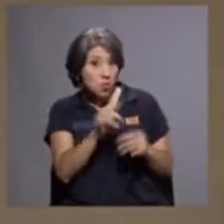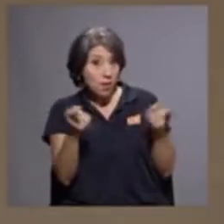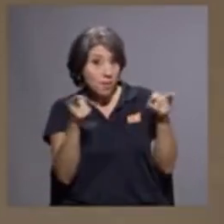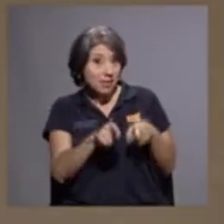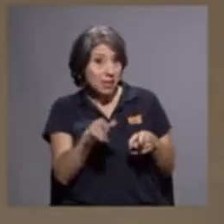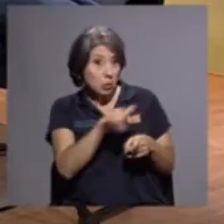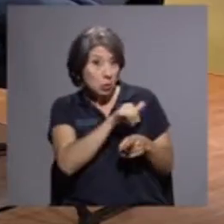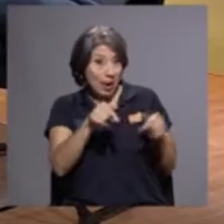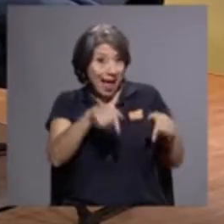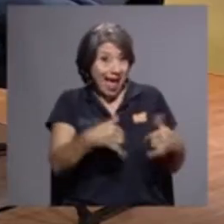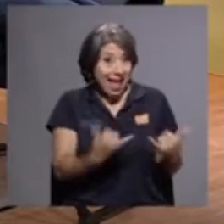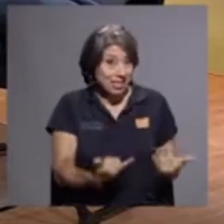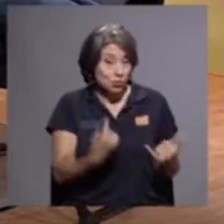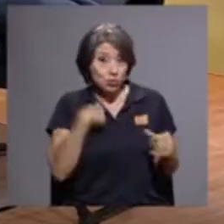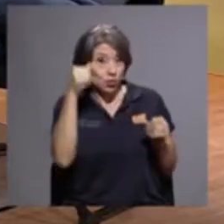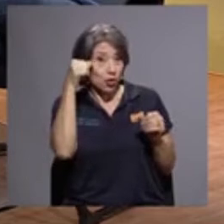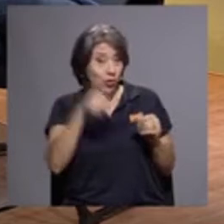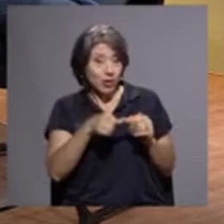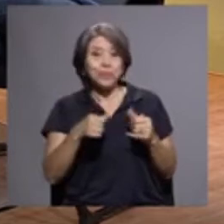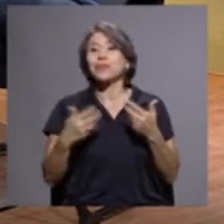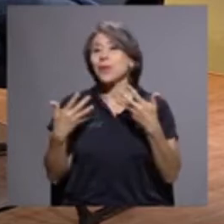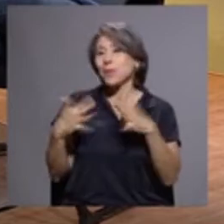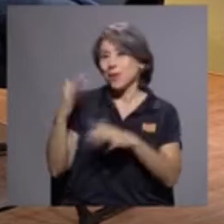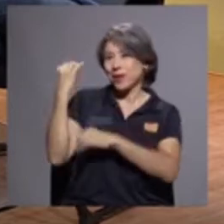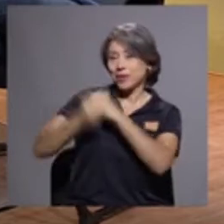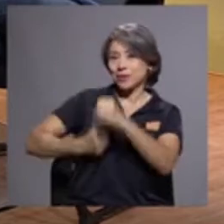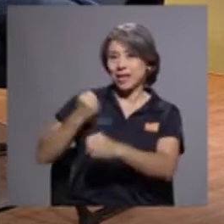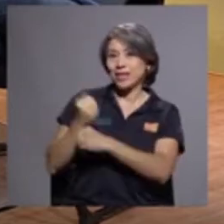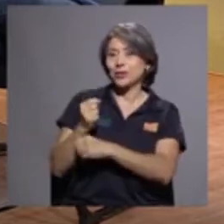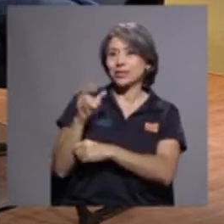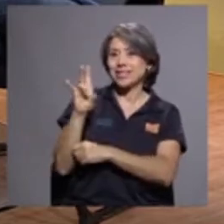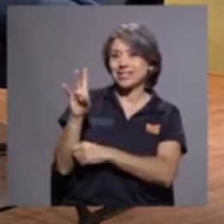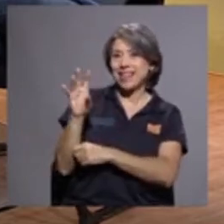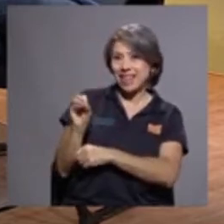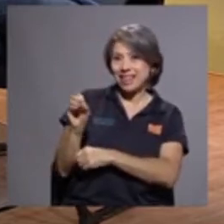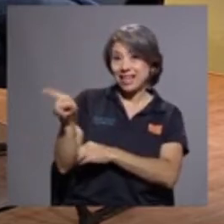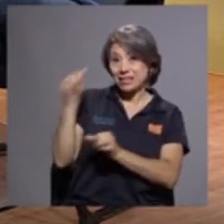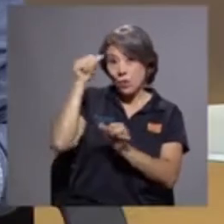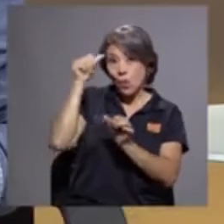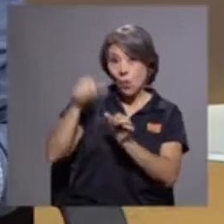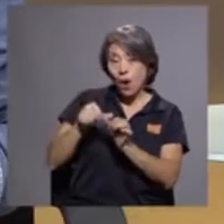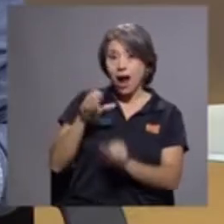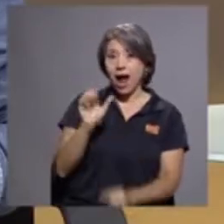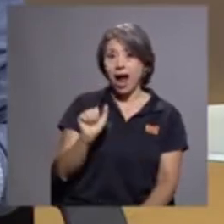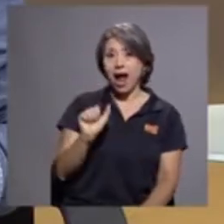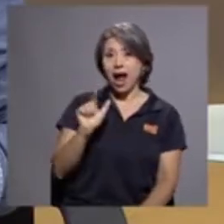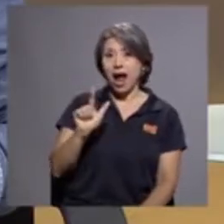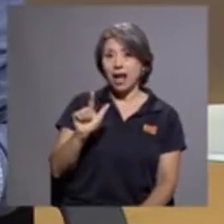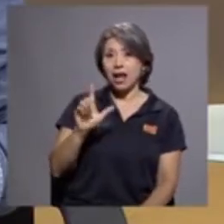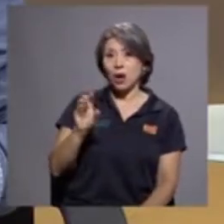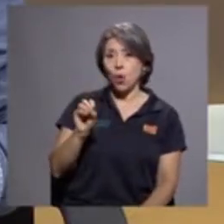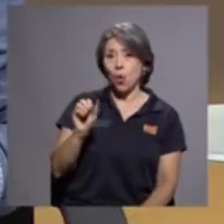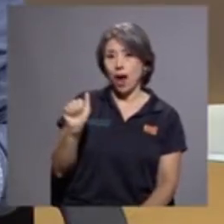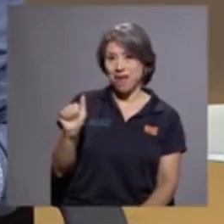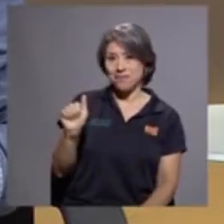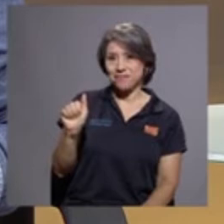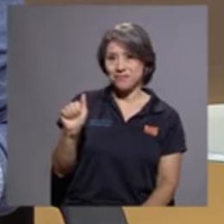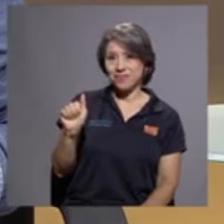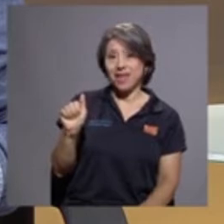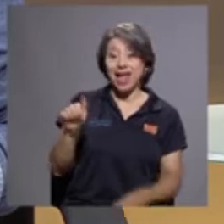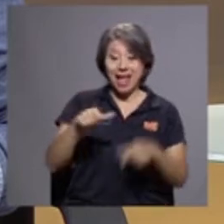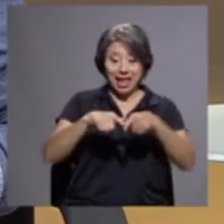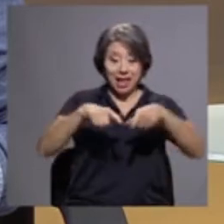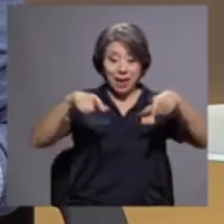No lo recuerdo, doña Isabel. Bueno, en los años 70, recordará usted Alcoa, la plaza